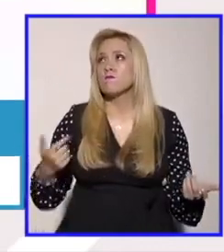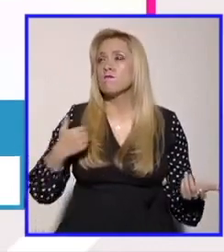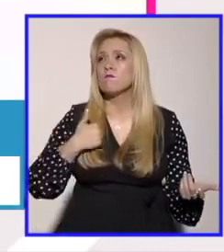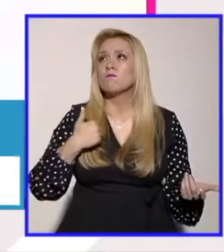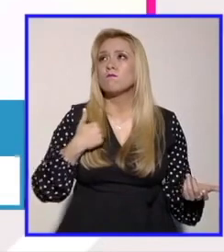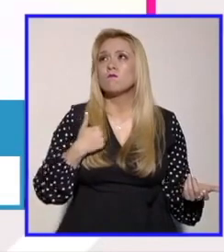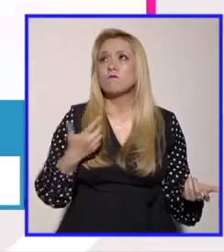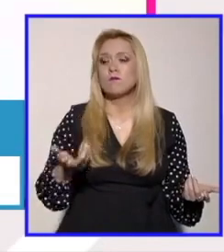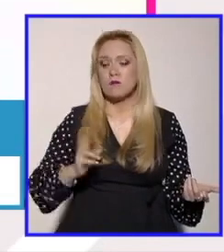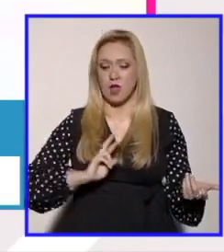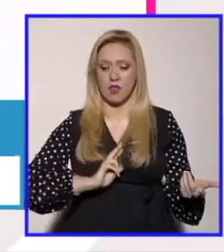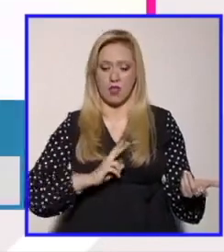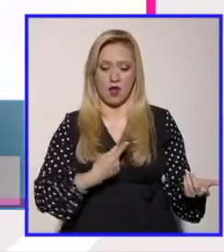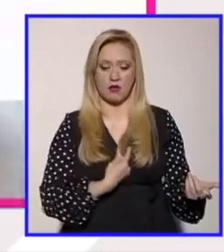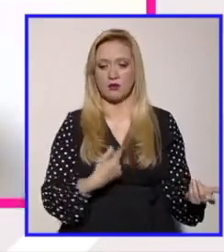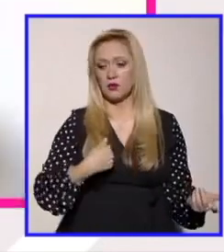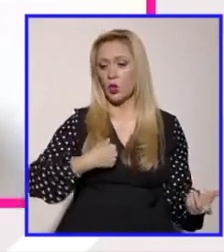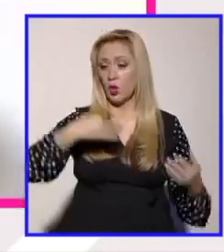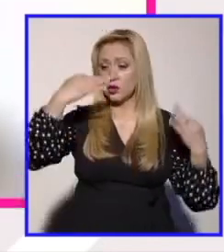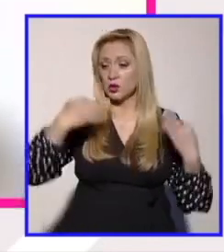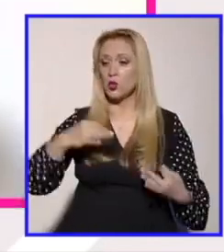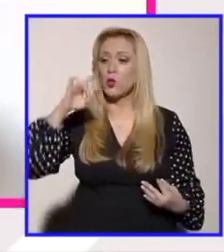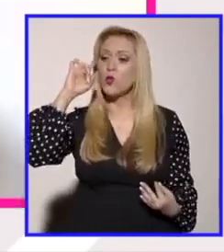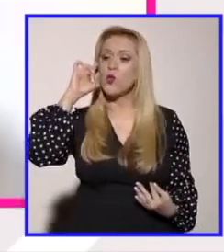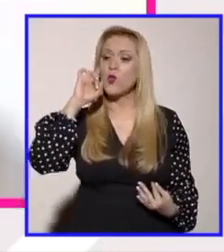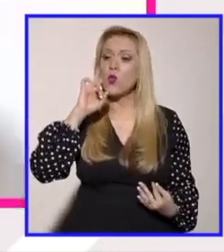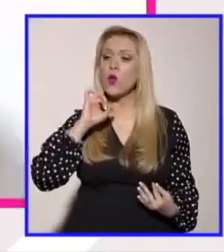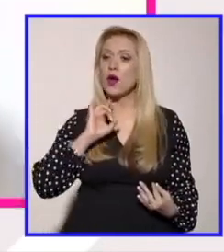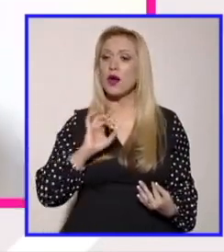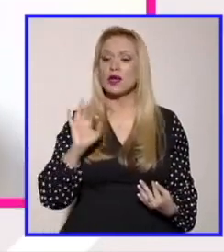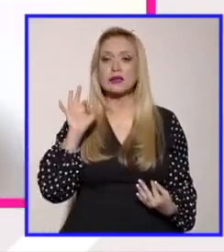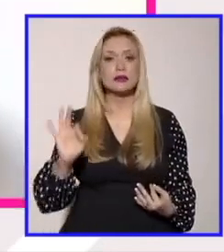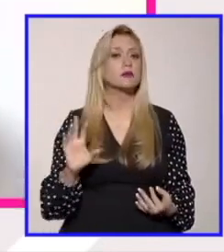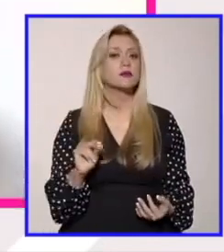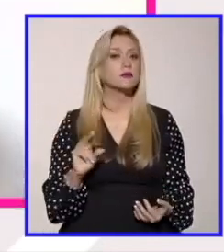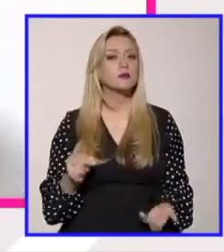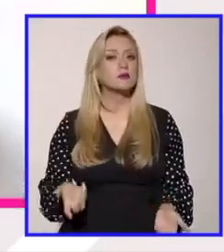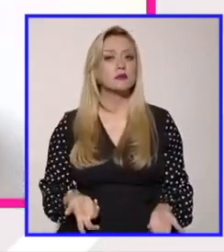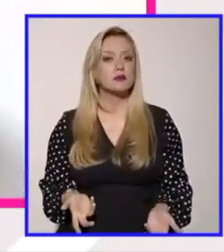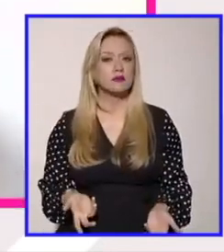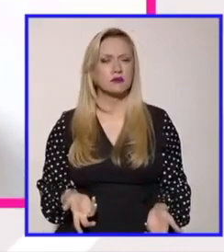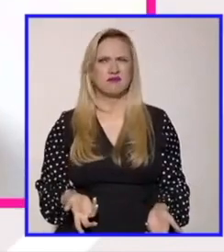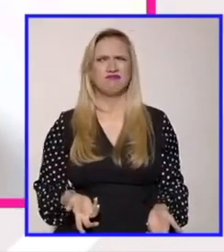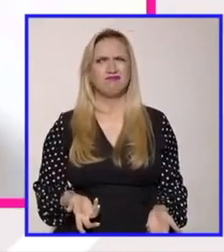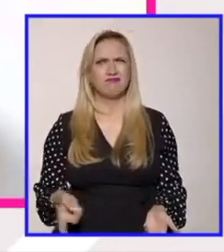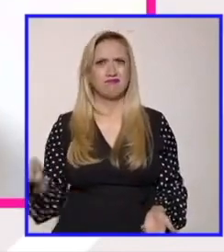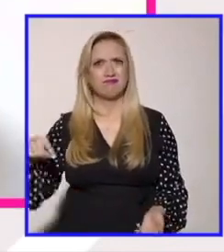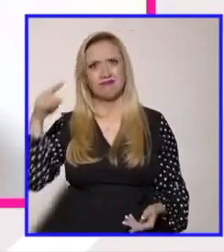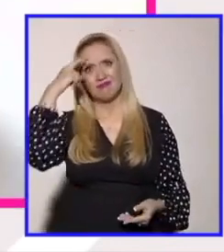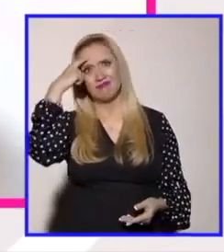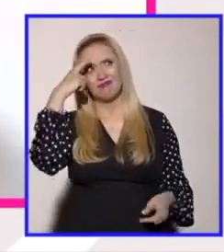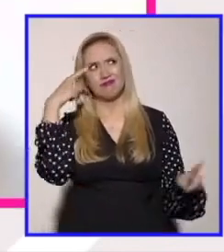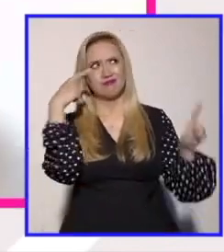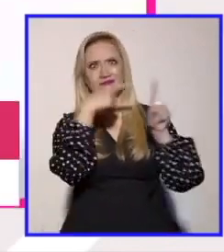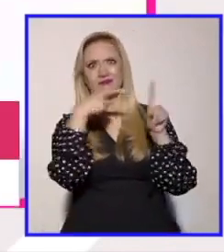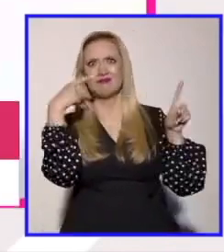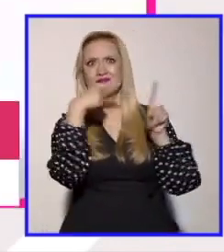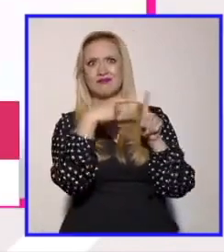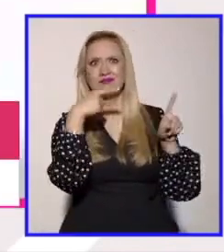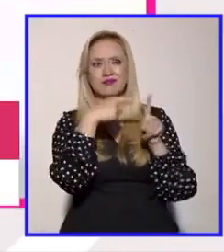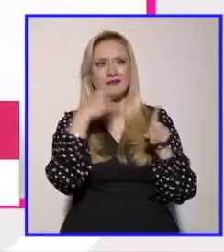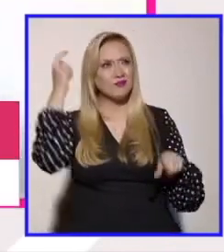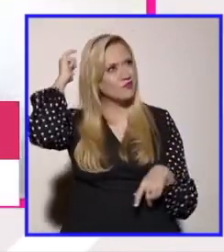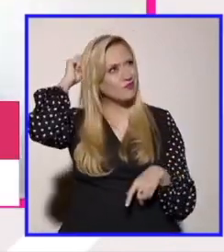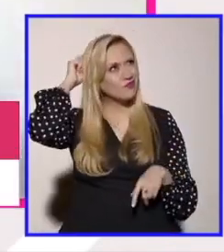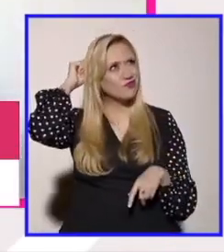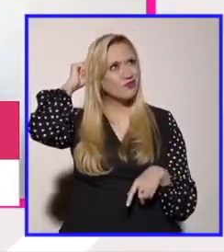y eso de muchas maneras que no somos la mujer que se arregla que se ve de determinada manera que